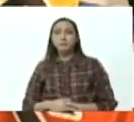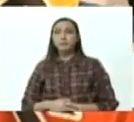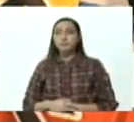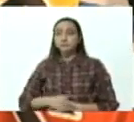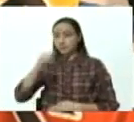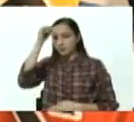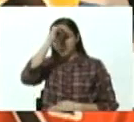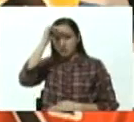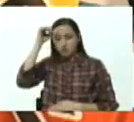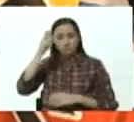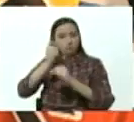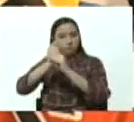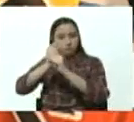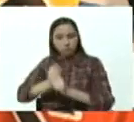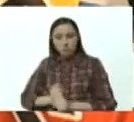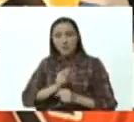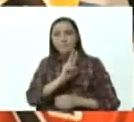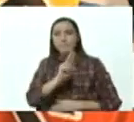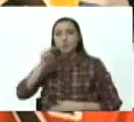domingo 21